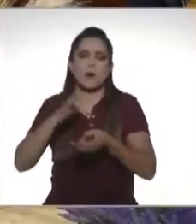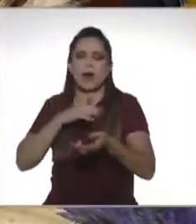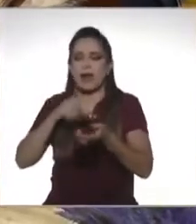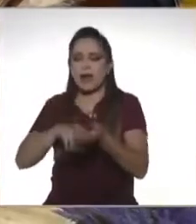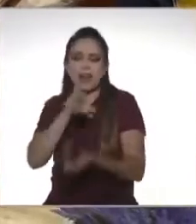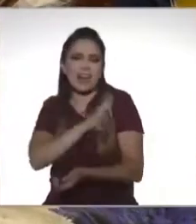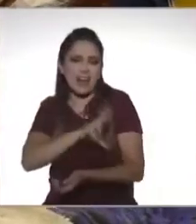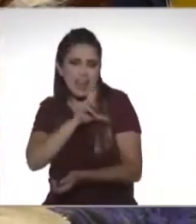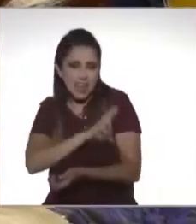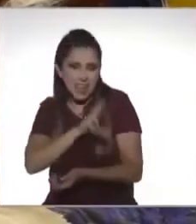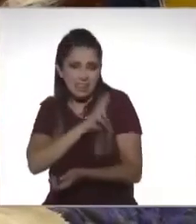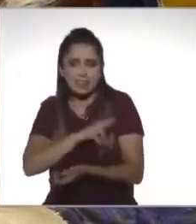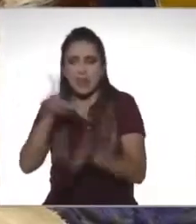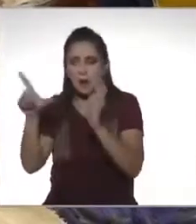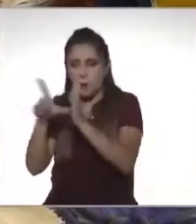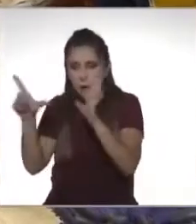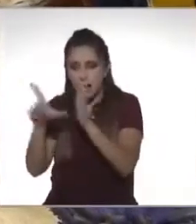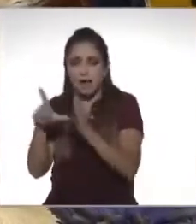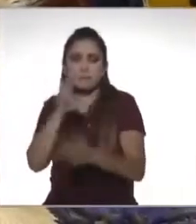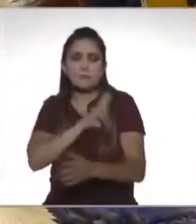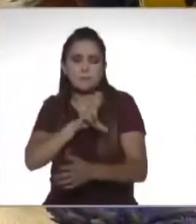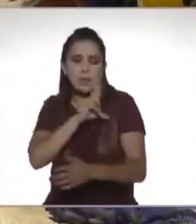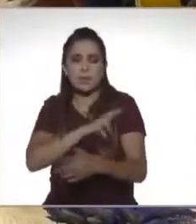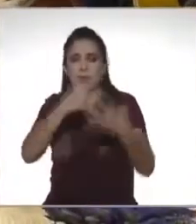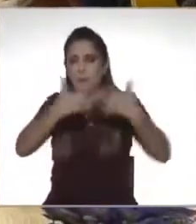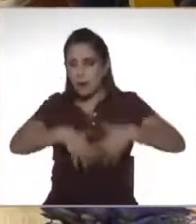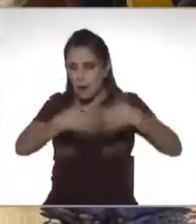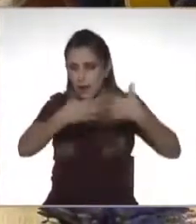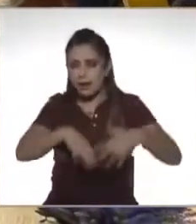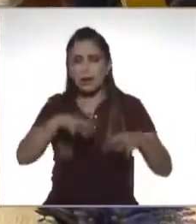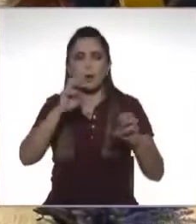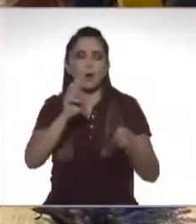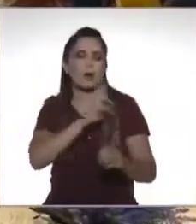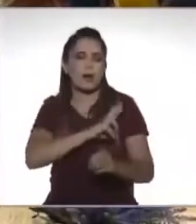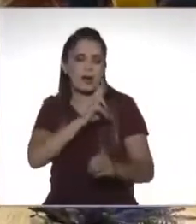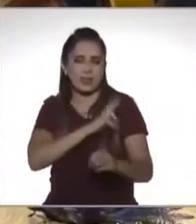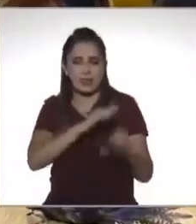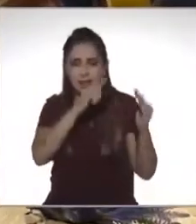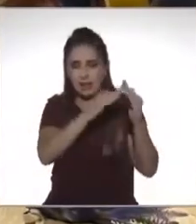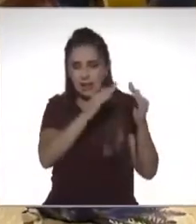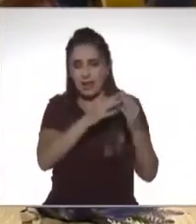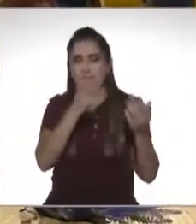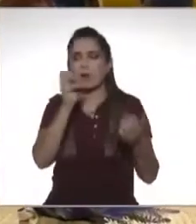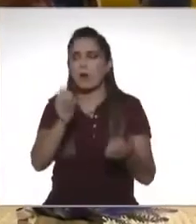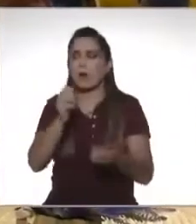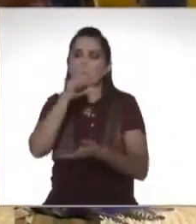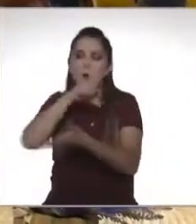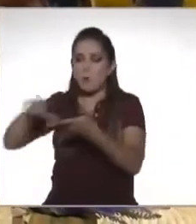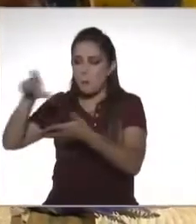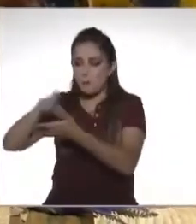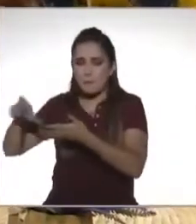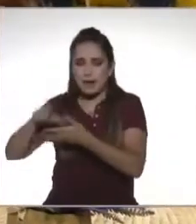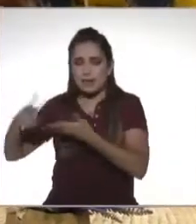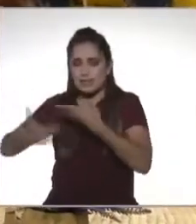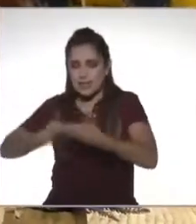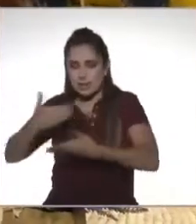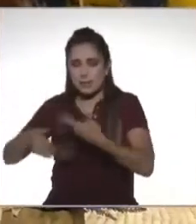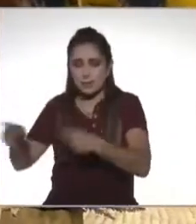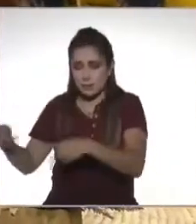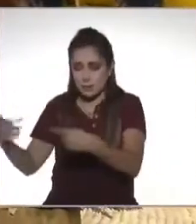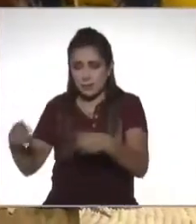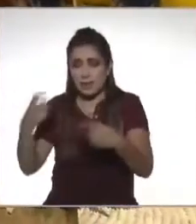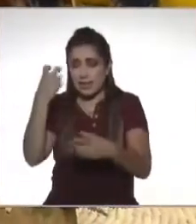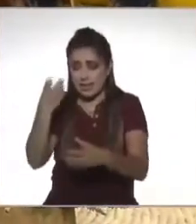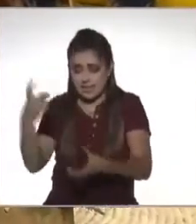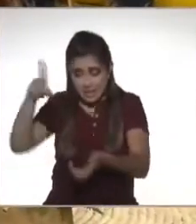por ejemplo, renta de un local, renta de una maquinaria, la importación de bienes o de servicios. Eso es lo que